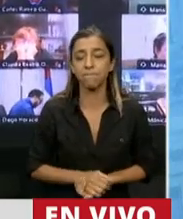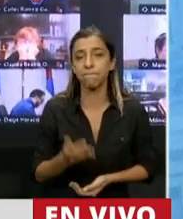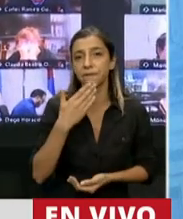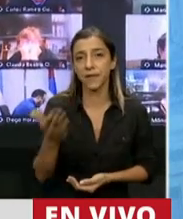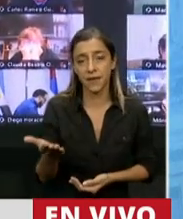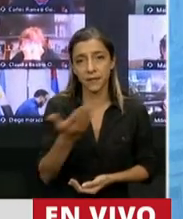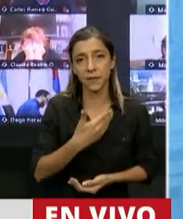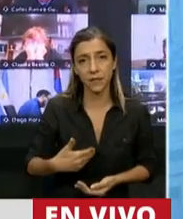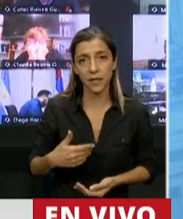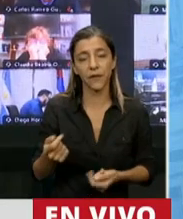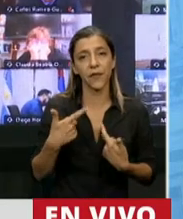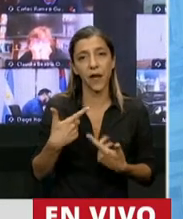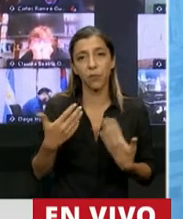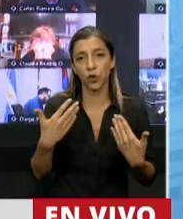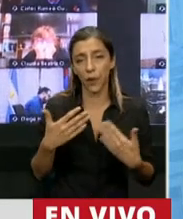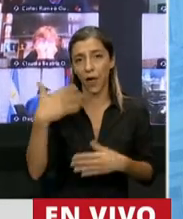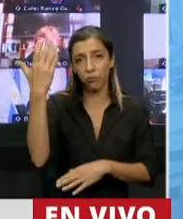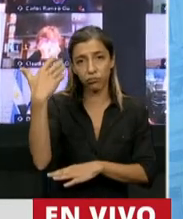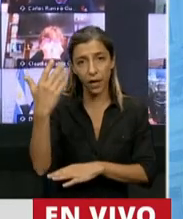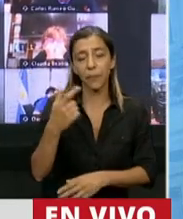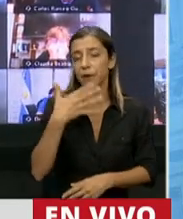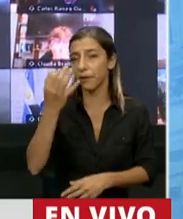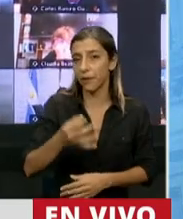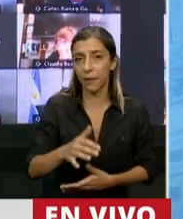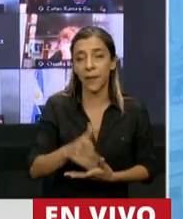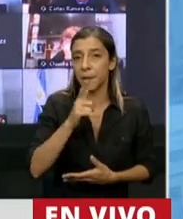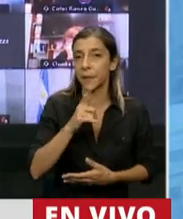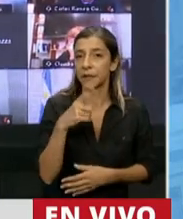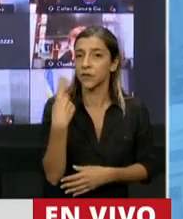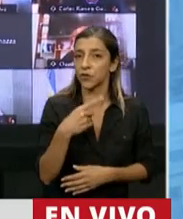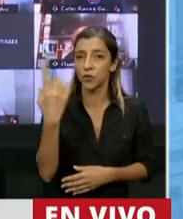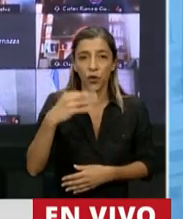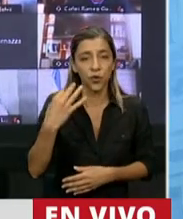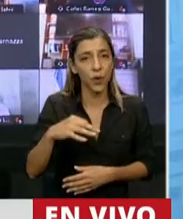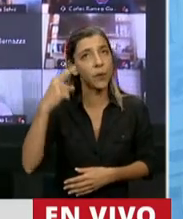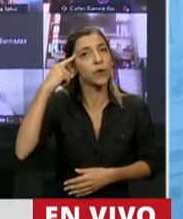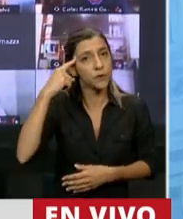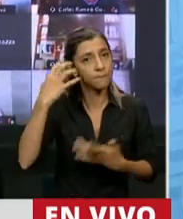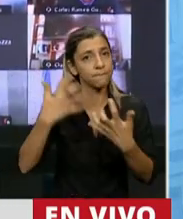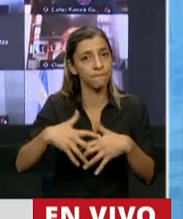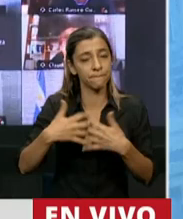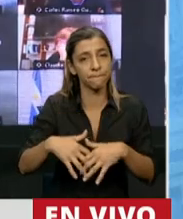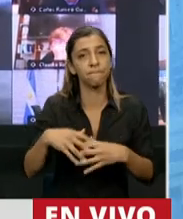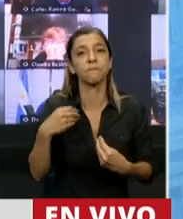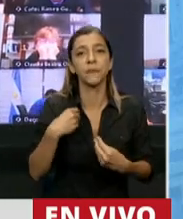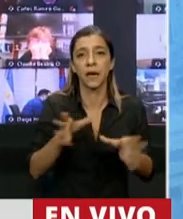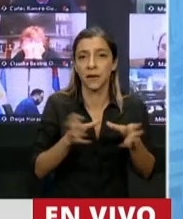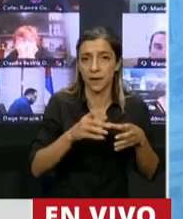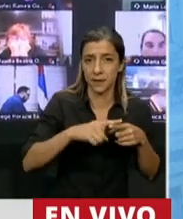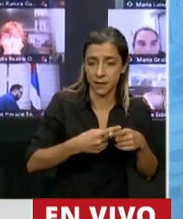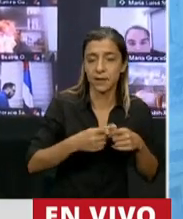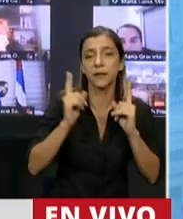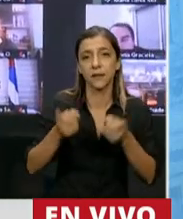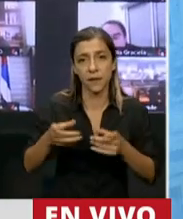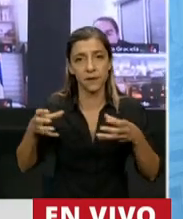por la oportunidad de poder hablar pero sinceramente creo que tenemos que nuevamente recapacitar hacia nuestro bloque y el bloque